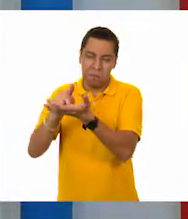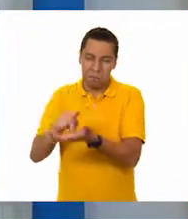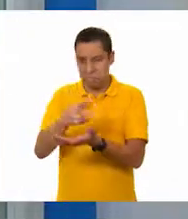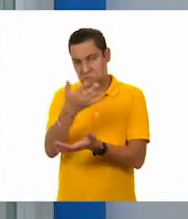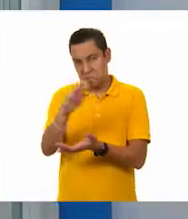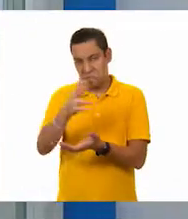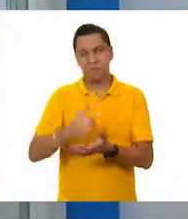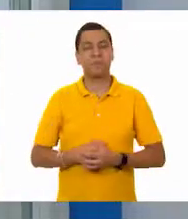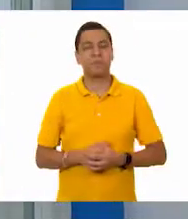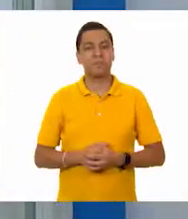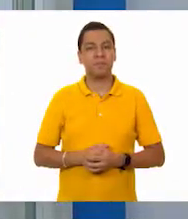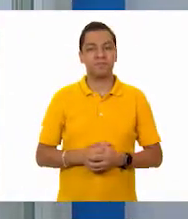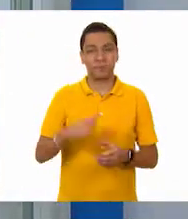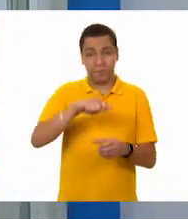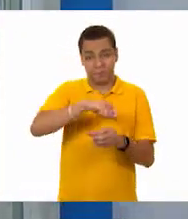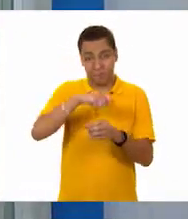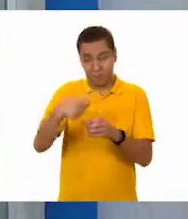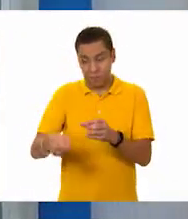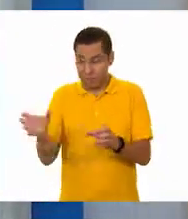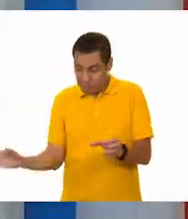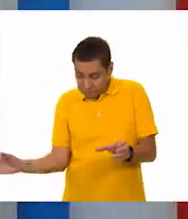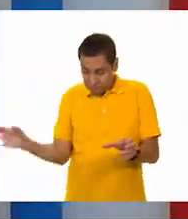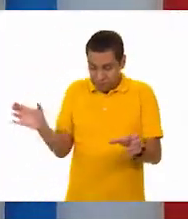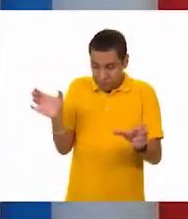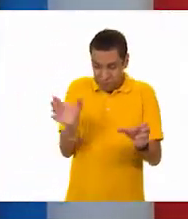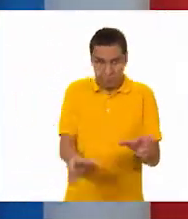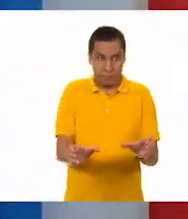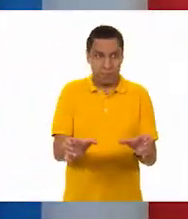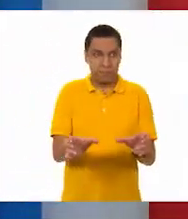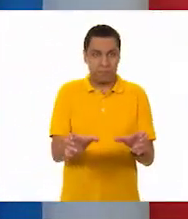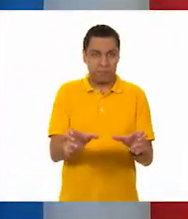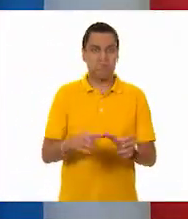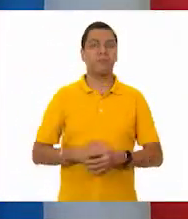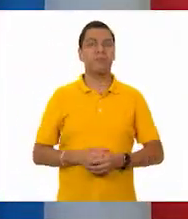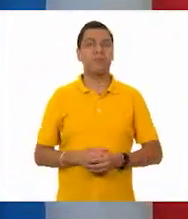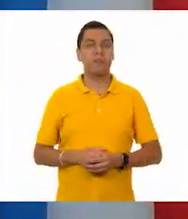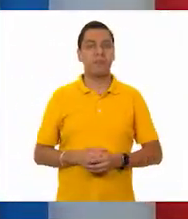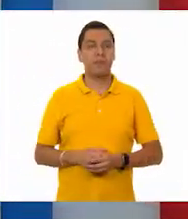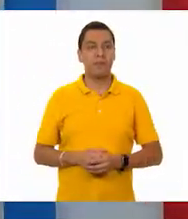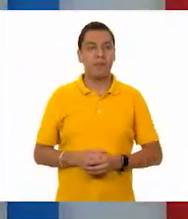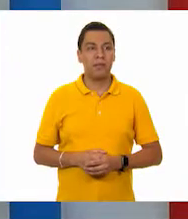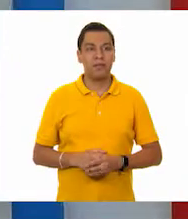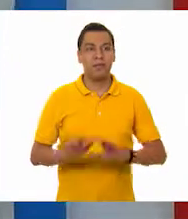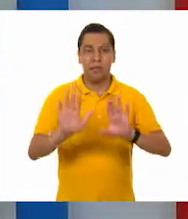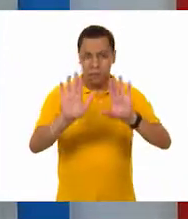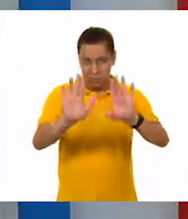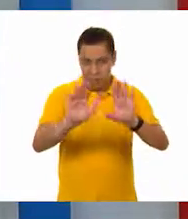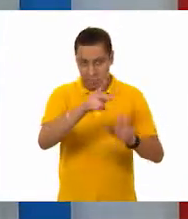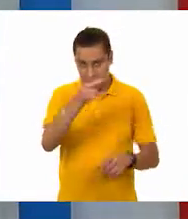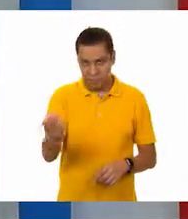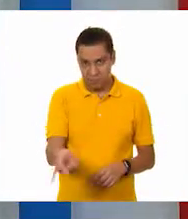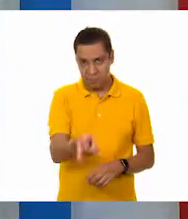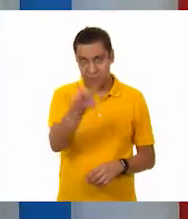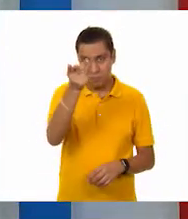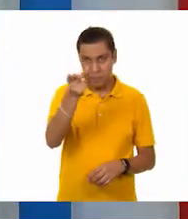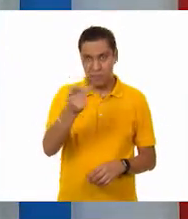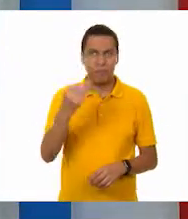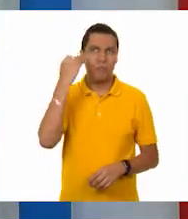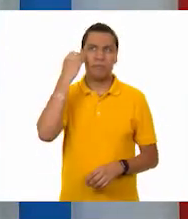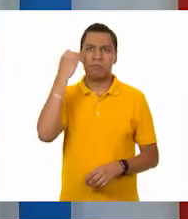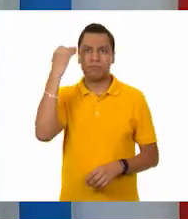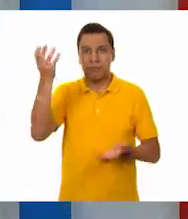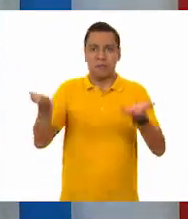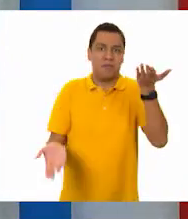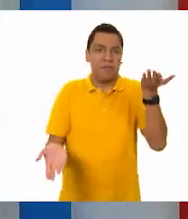Muy bien. Entonces, el plátano es más pesado que el jitomate. Ahora, podemos estar aquí mucho, mucho tiempo